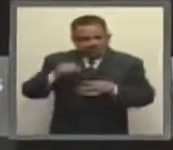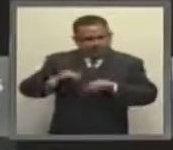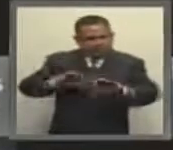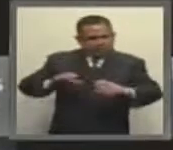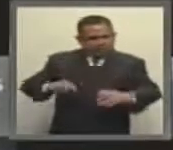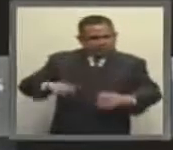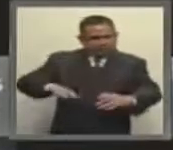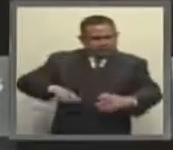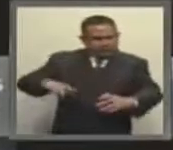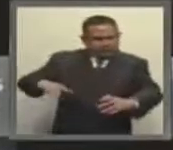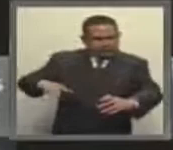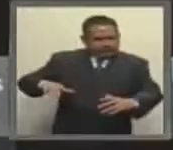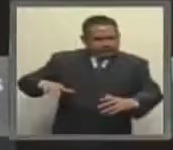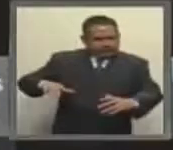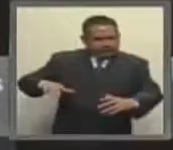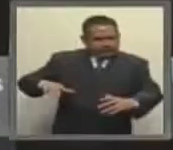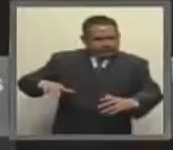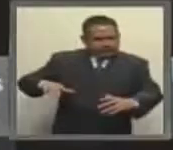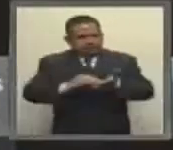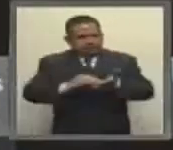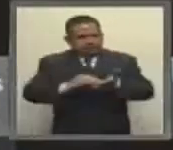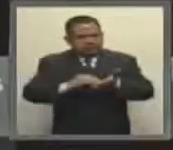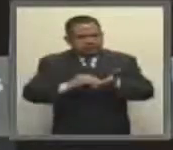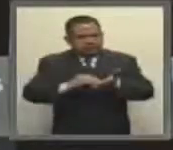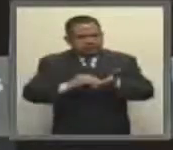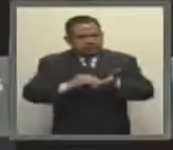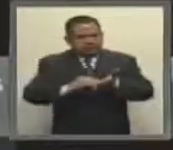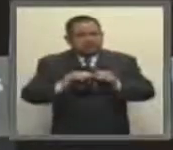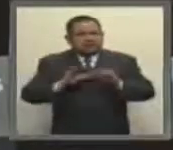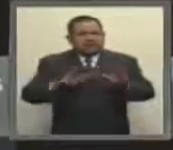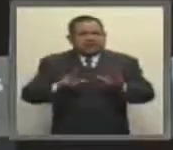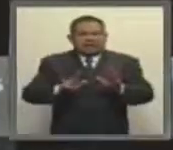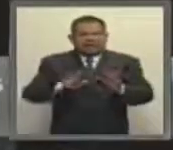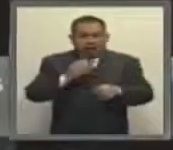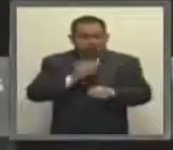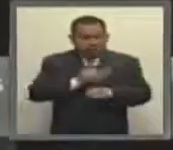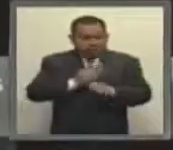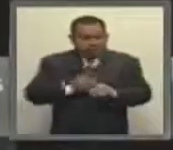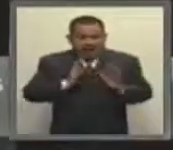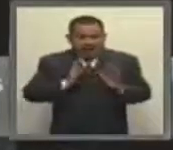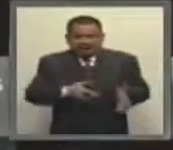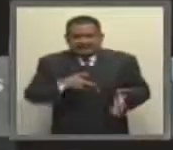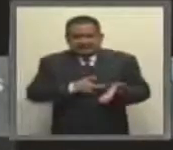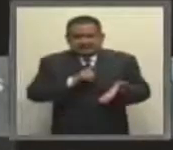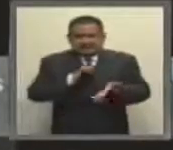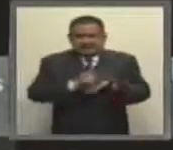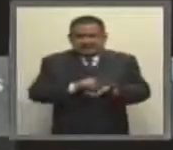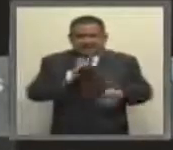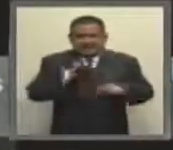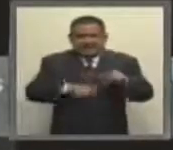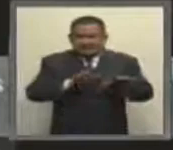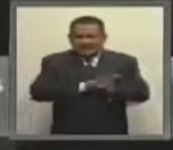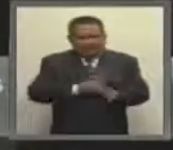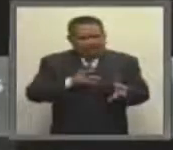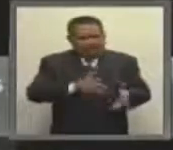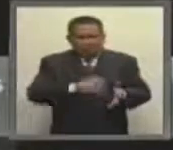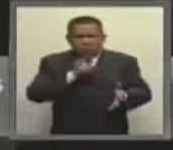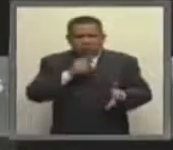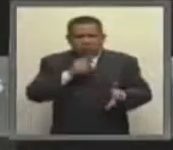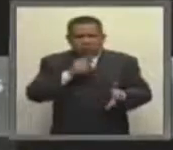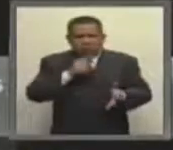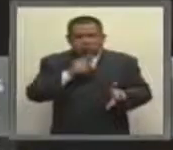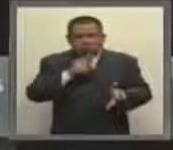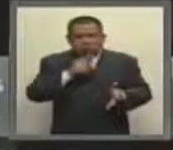Trabajadores del Estado, propongo que queden los términos en que se encuentra actualmente la ley, adicionando dicho artículo